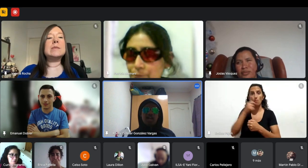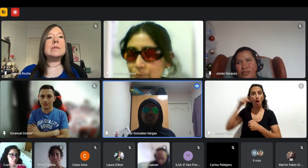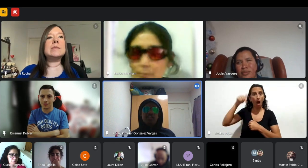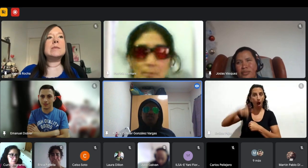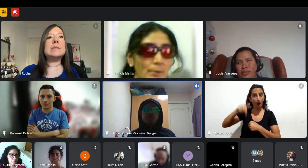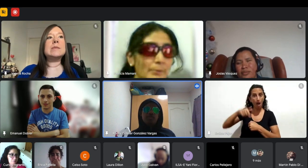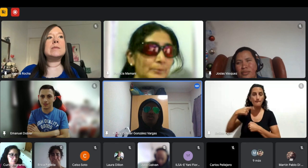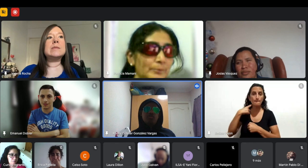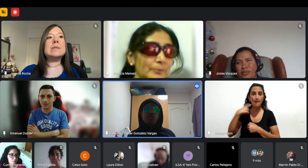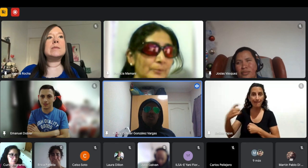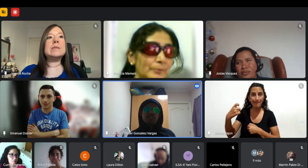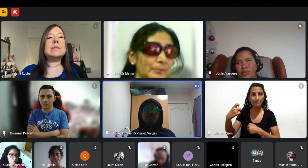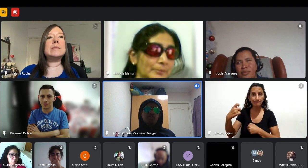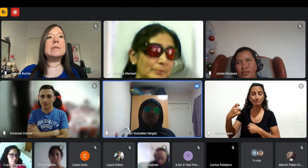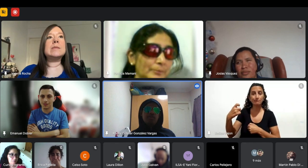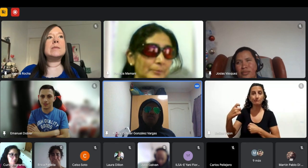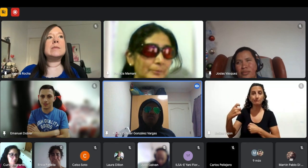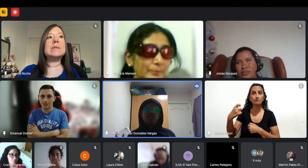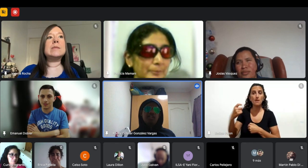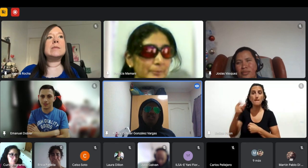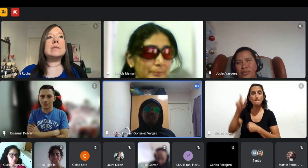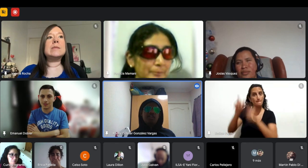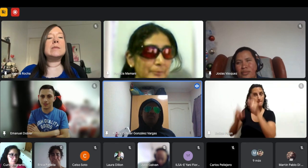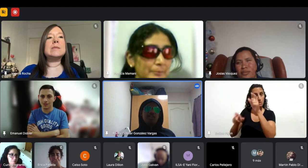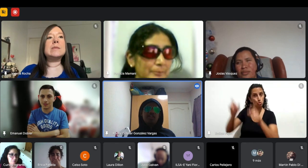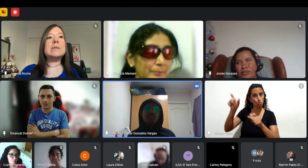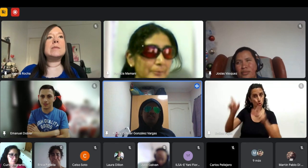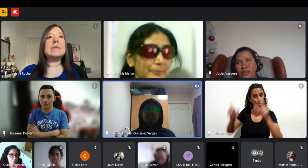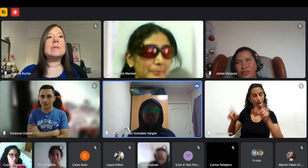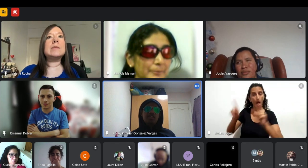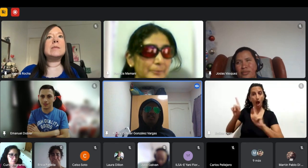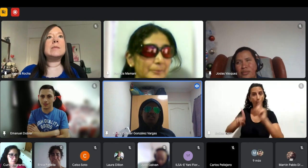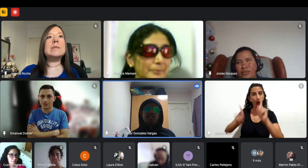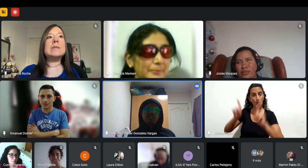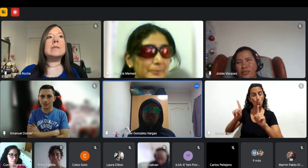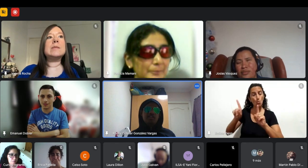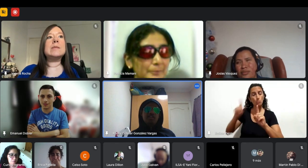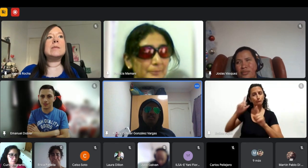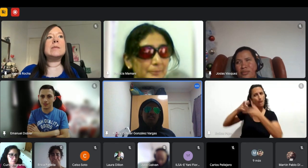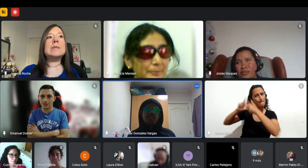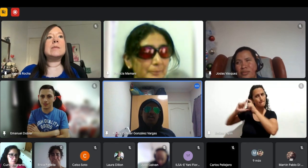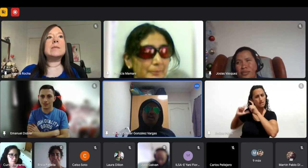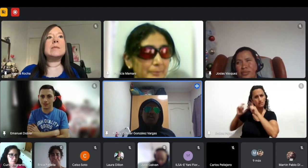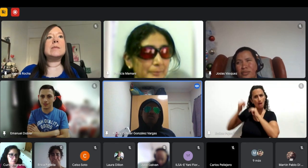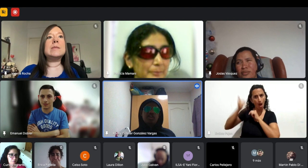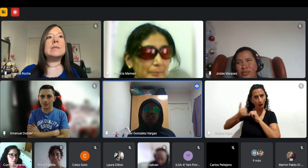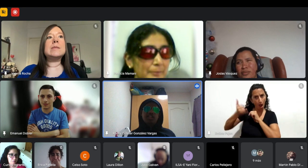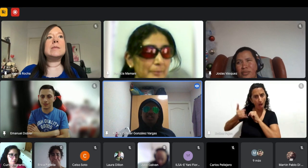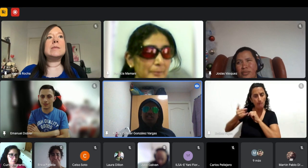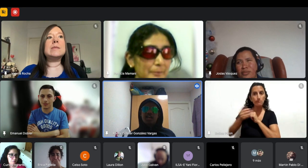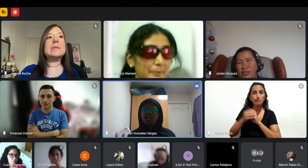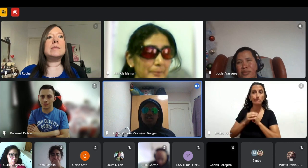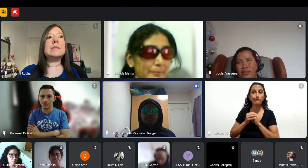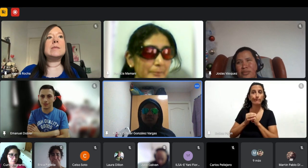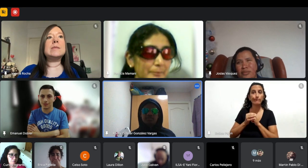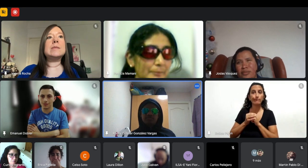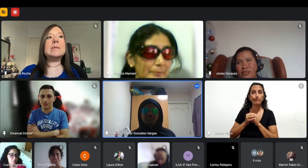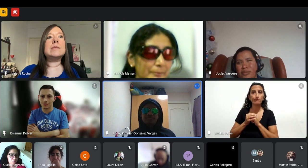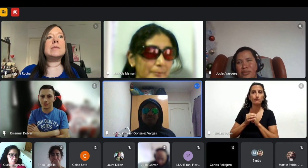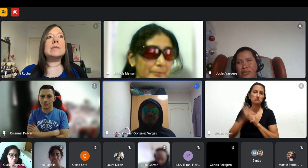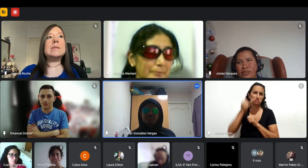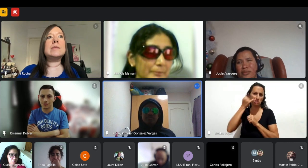han dicho personas que o sea personas que ya tienen experiencia y tienen o sea tienen ya